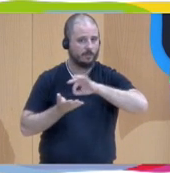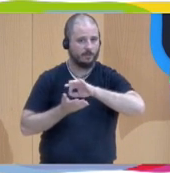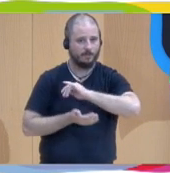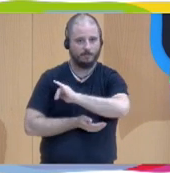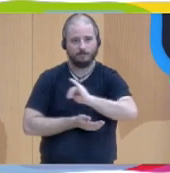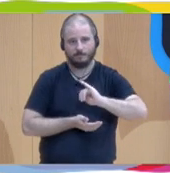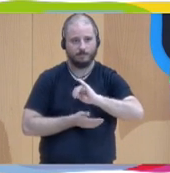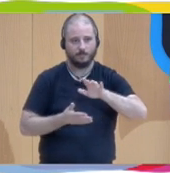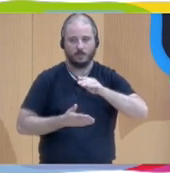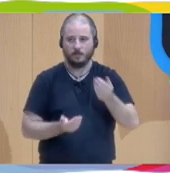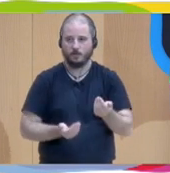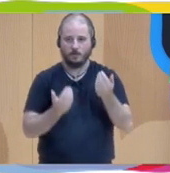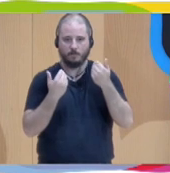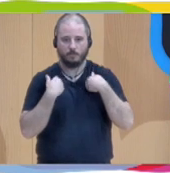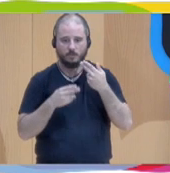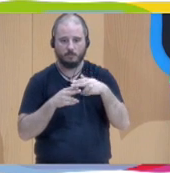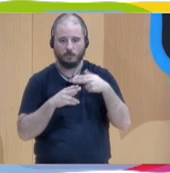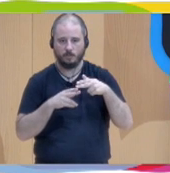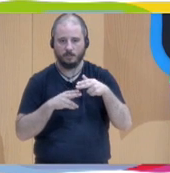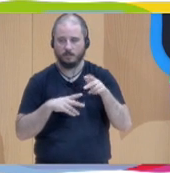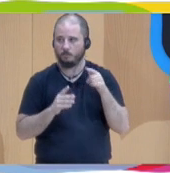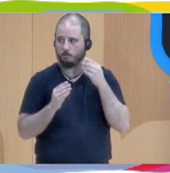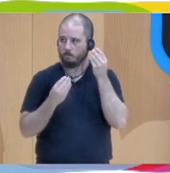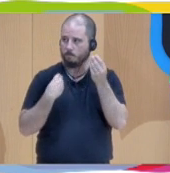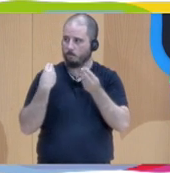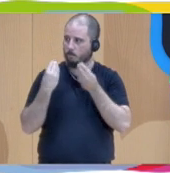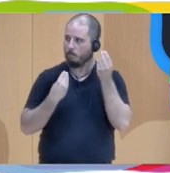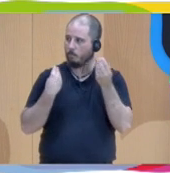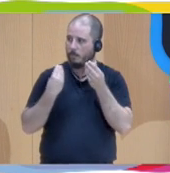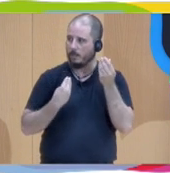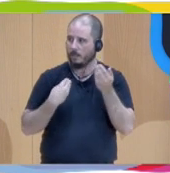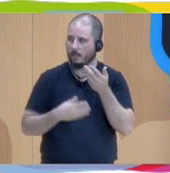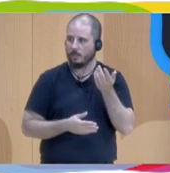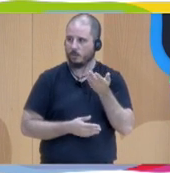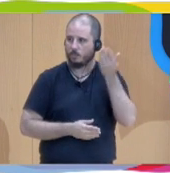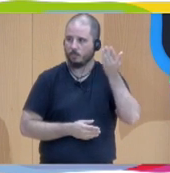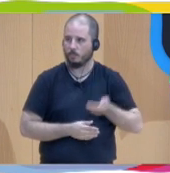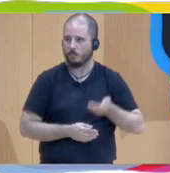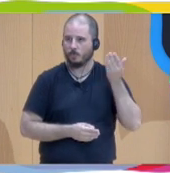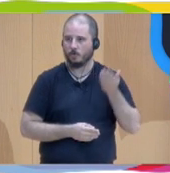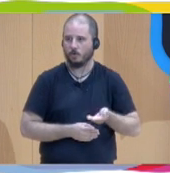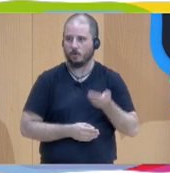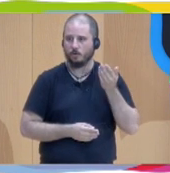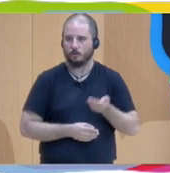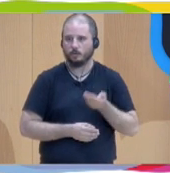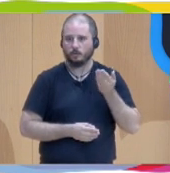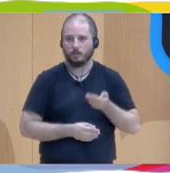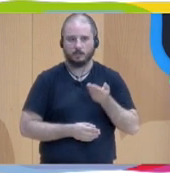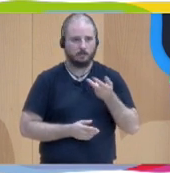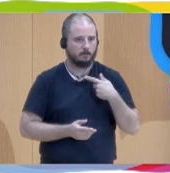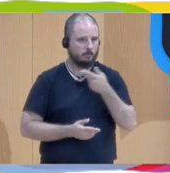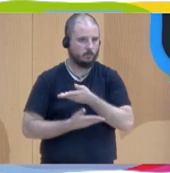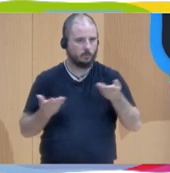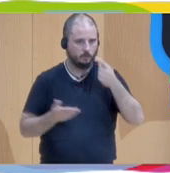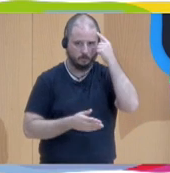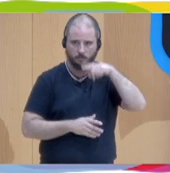como responsable política que soy, creo que es muy importante que tengamos una determinación y un convencimiento en la toma de